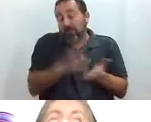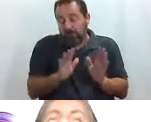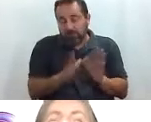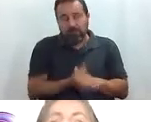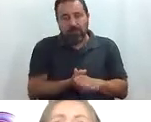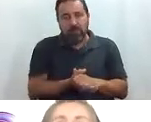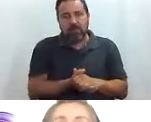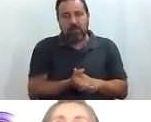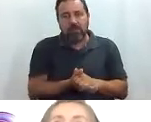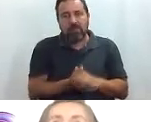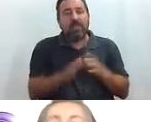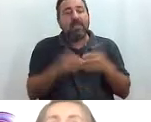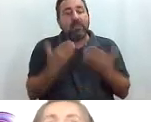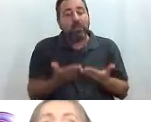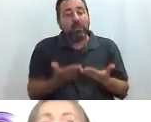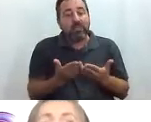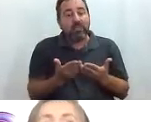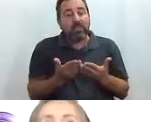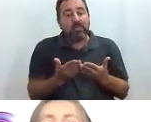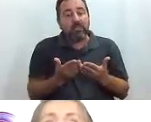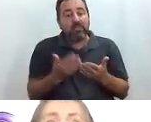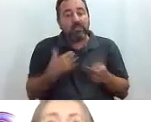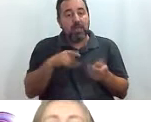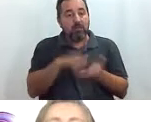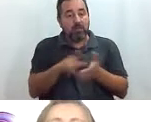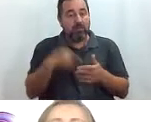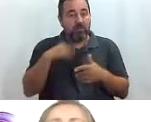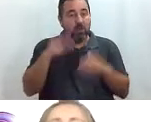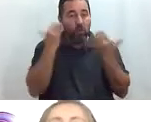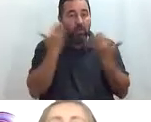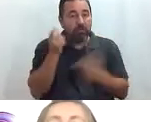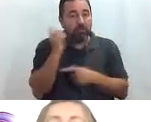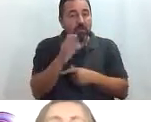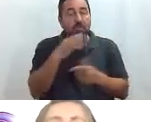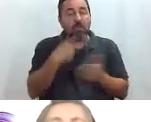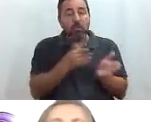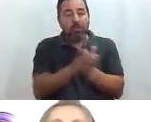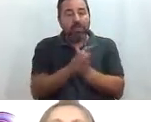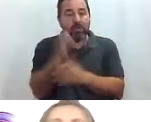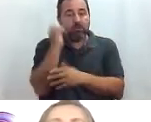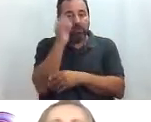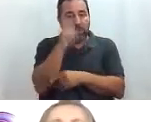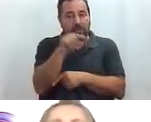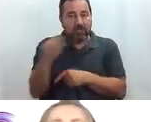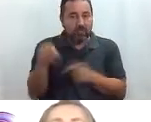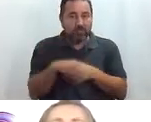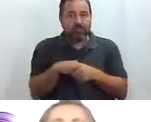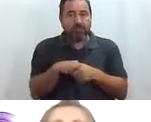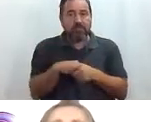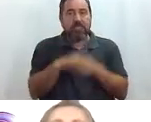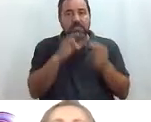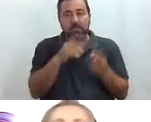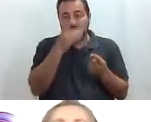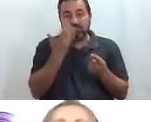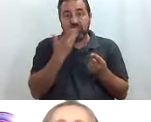entonces pues aquí estamos ya en el congreso con mis compañeros ponentes que seguramente